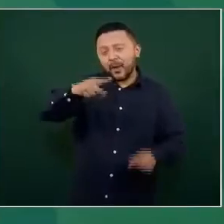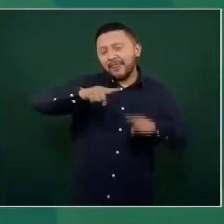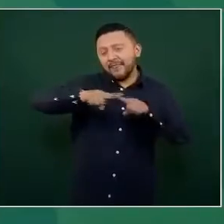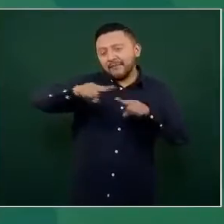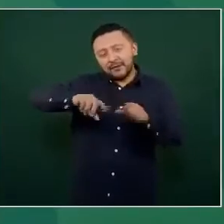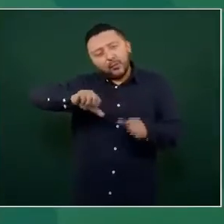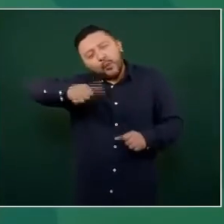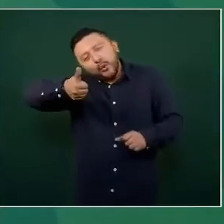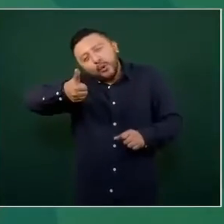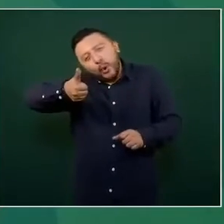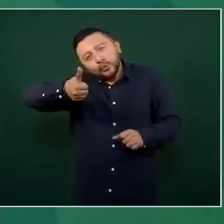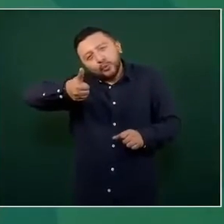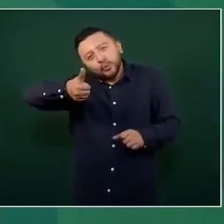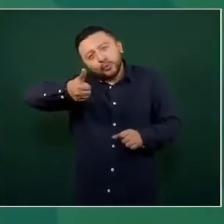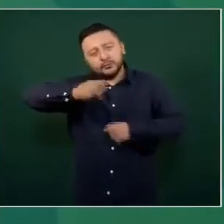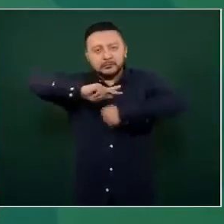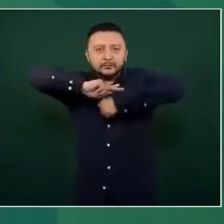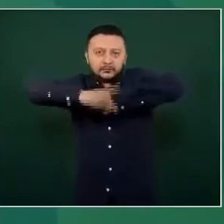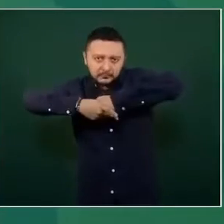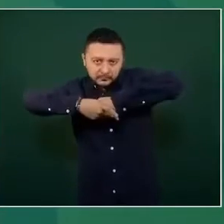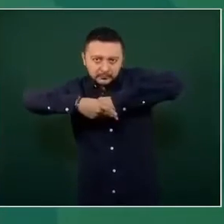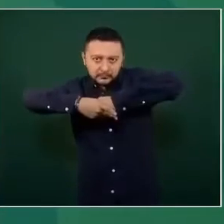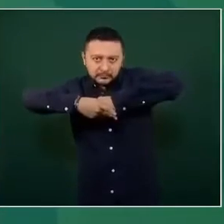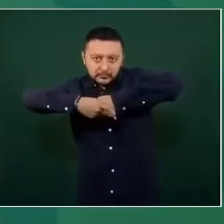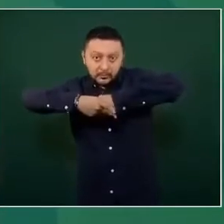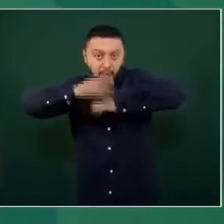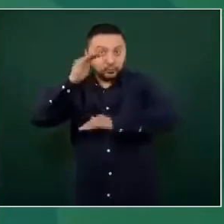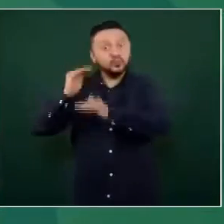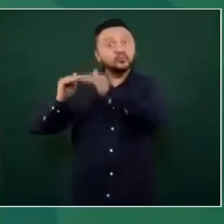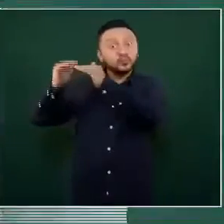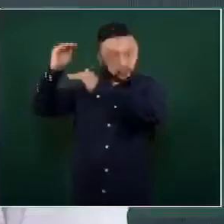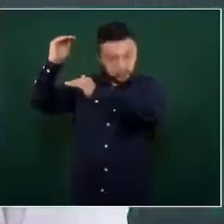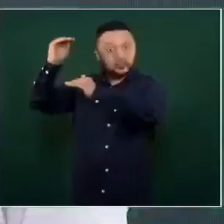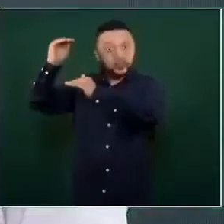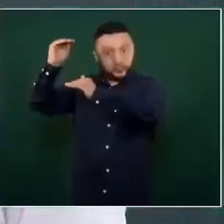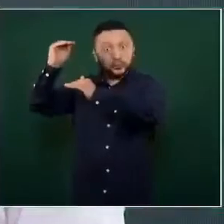a otros países son altos.